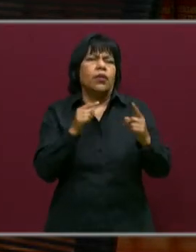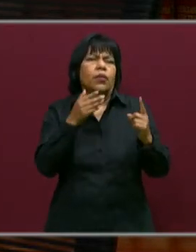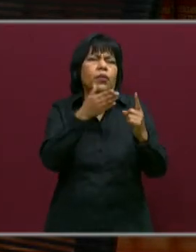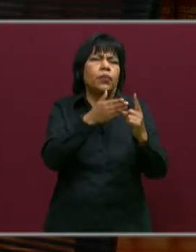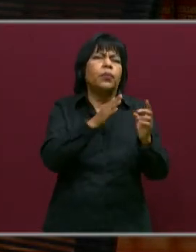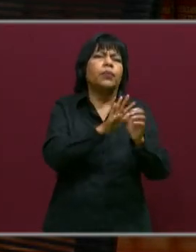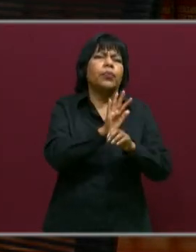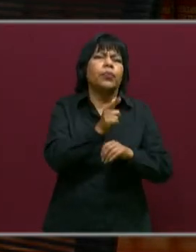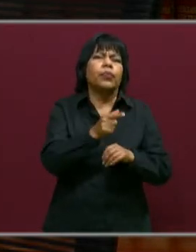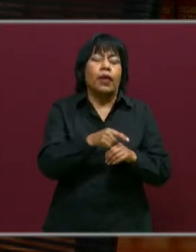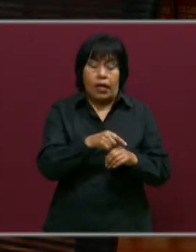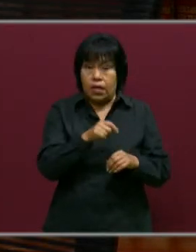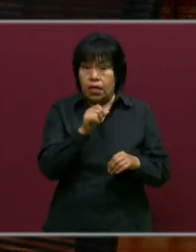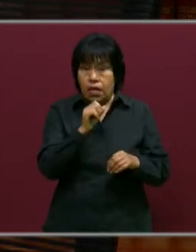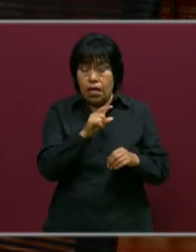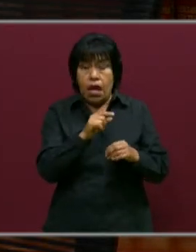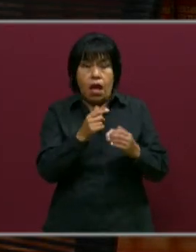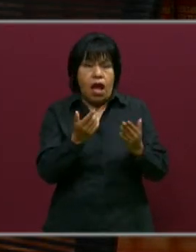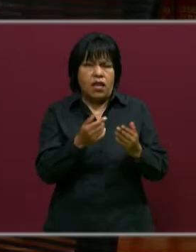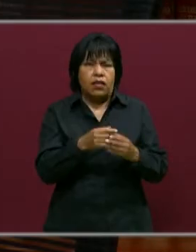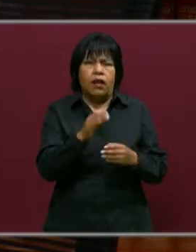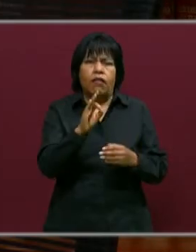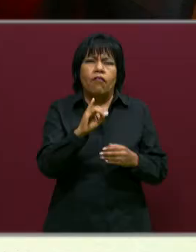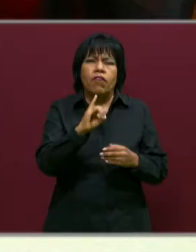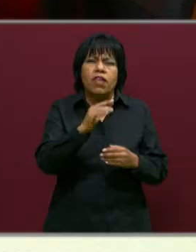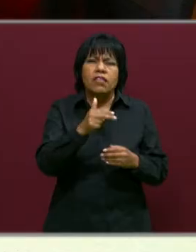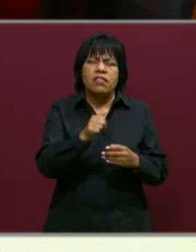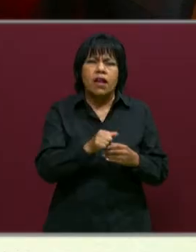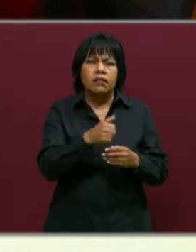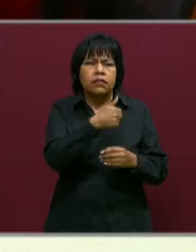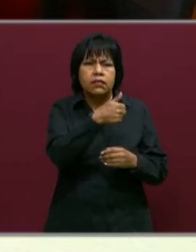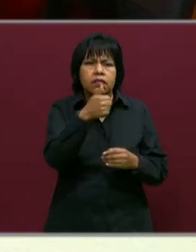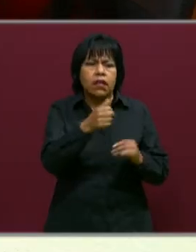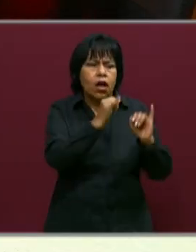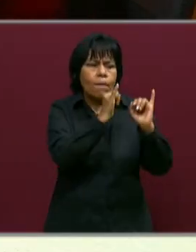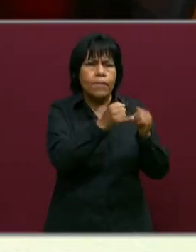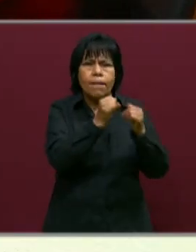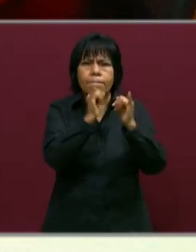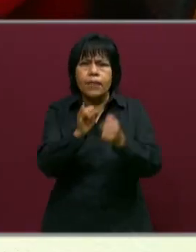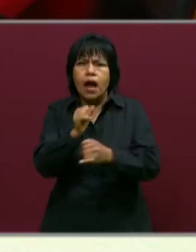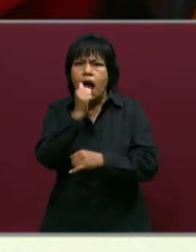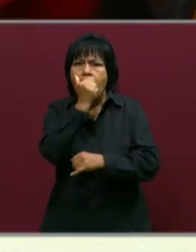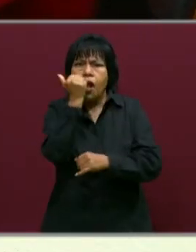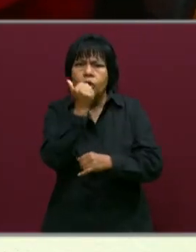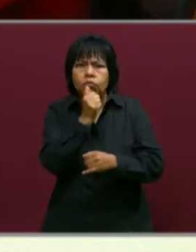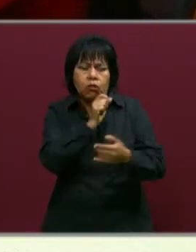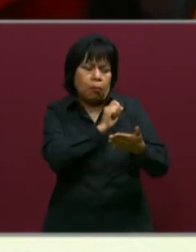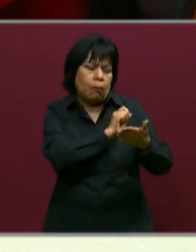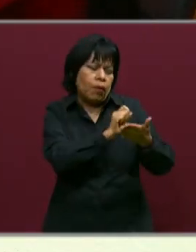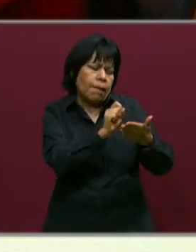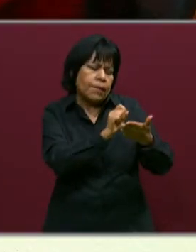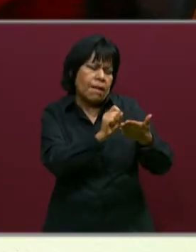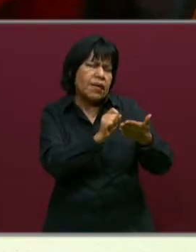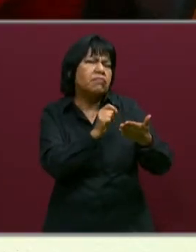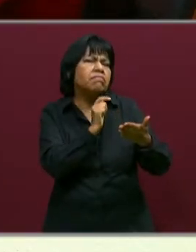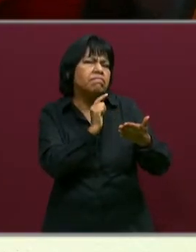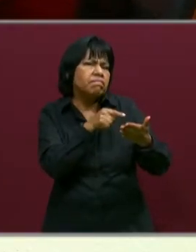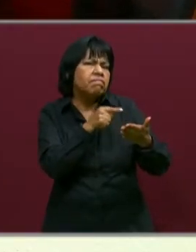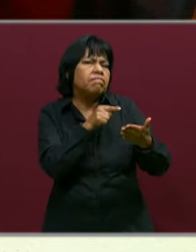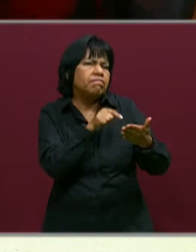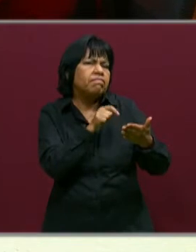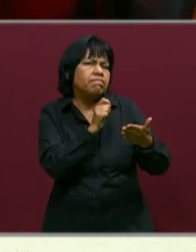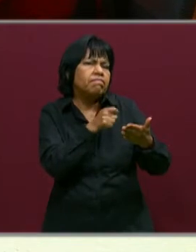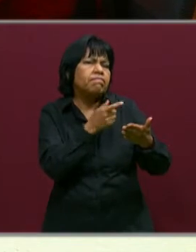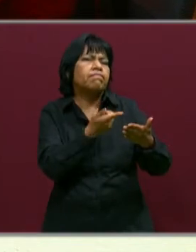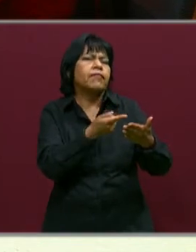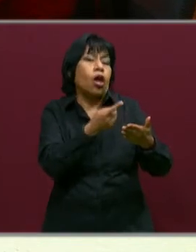y así como también la realización de algunas fichas descriptivas en las cuales vamos a hacer